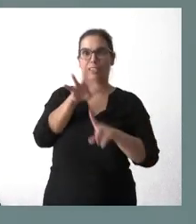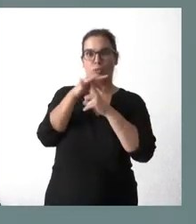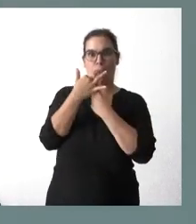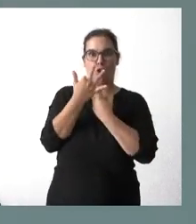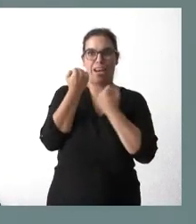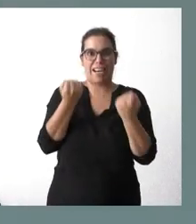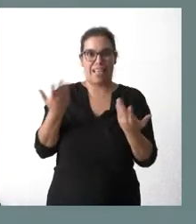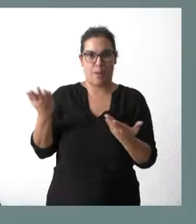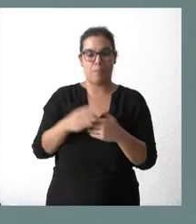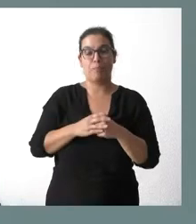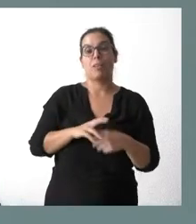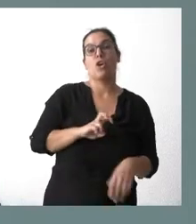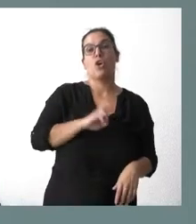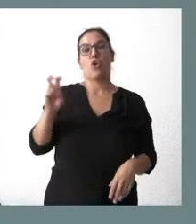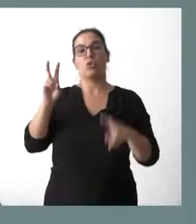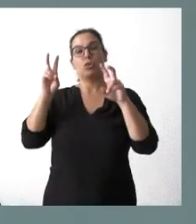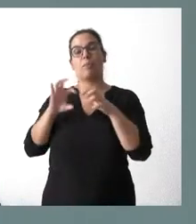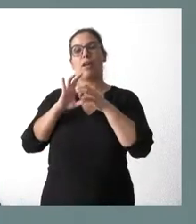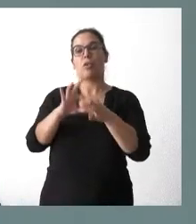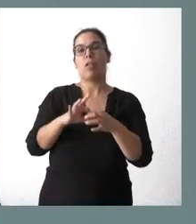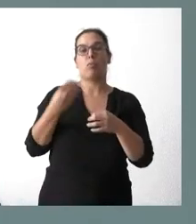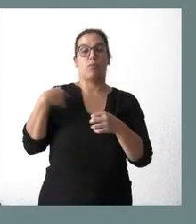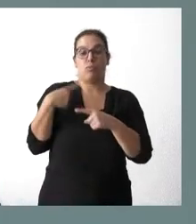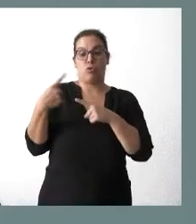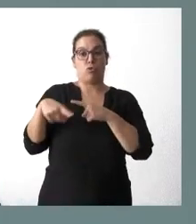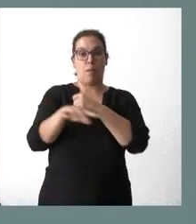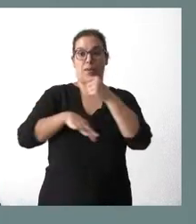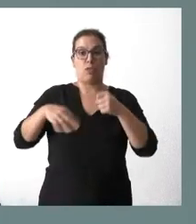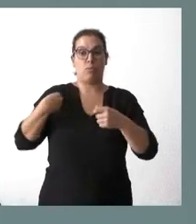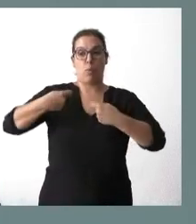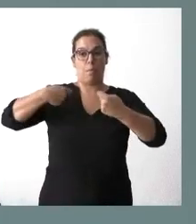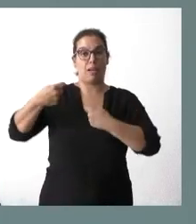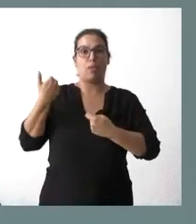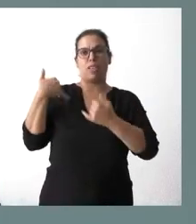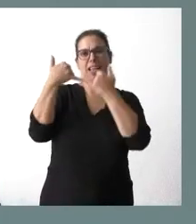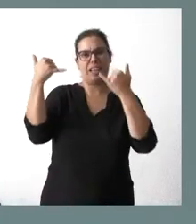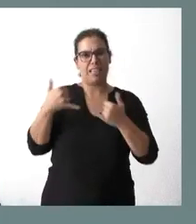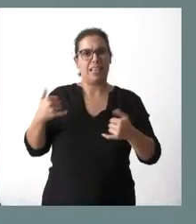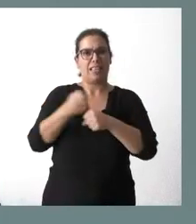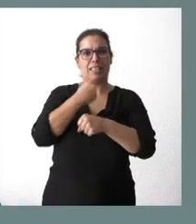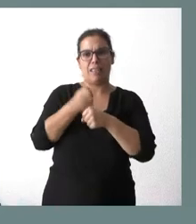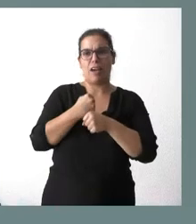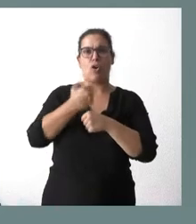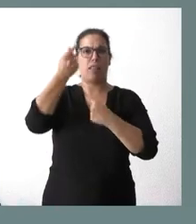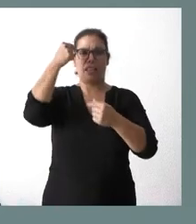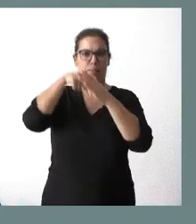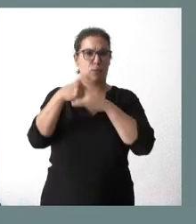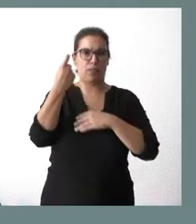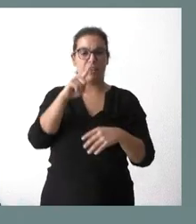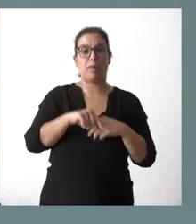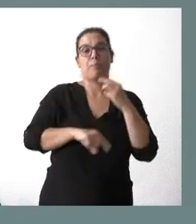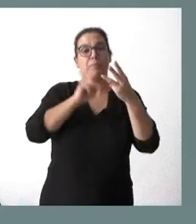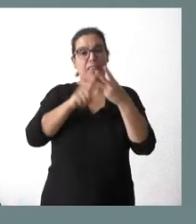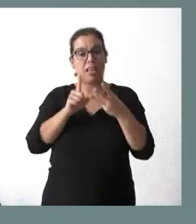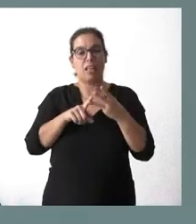segundo bloque es el que tiene que ver con instrumentos basados en el mercado. Tienen ustedes algunos de los ejes y acciones que no paso a detallar. Un tercer eje